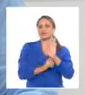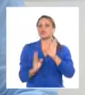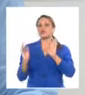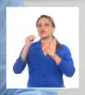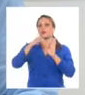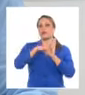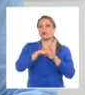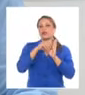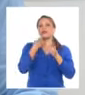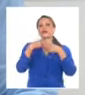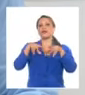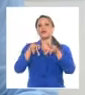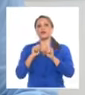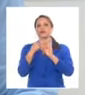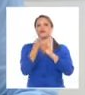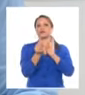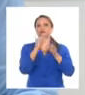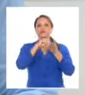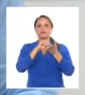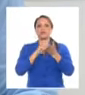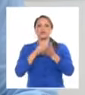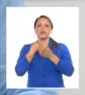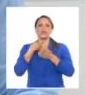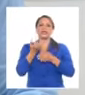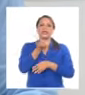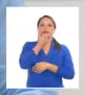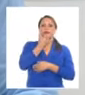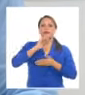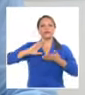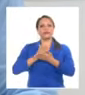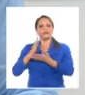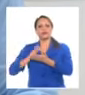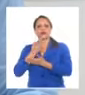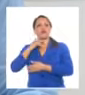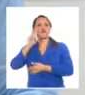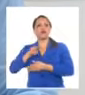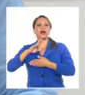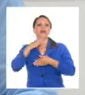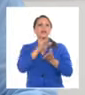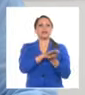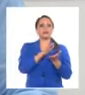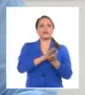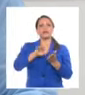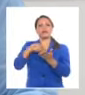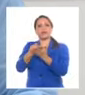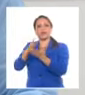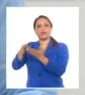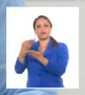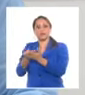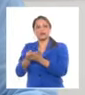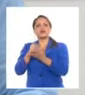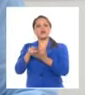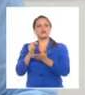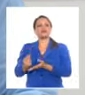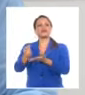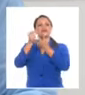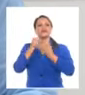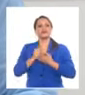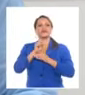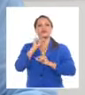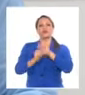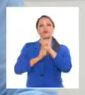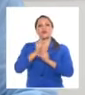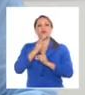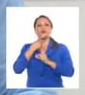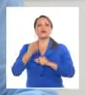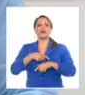lineamientos, corregir desviaciones, buscar la reserva y también hacer las propuestas que nos permitan superar la situación